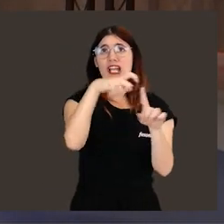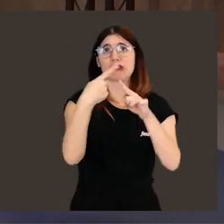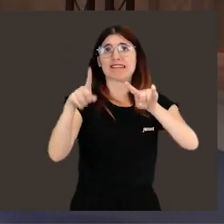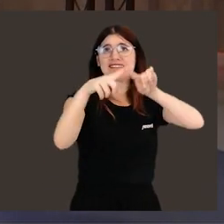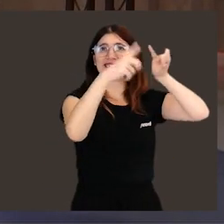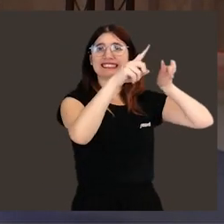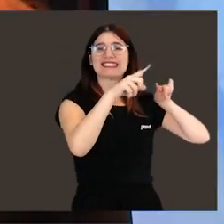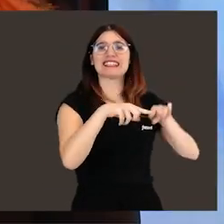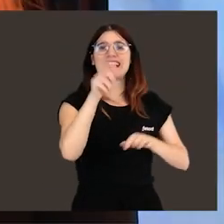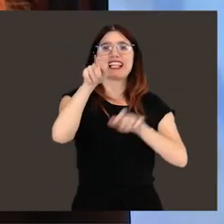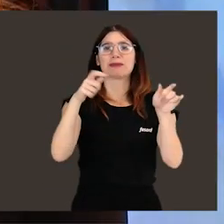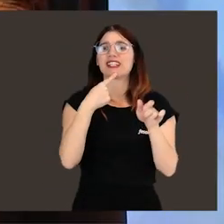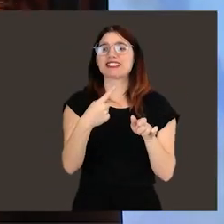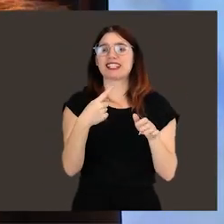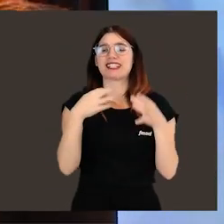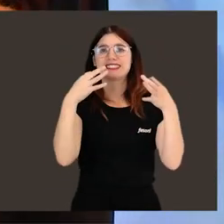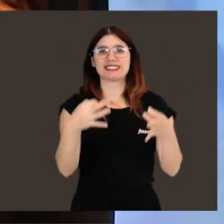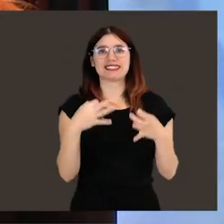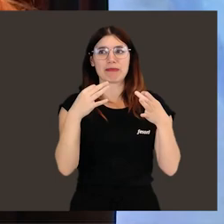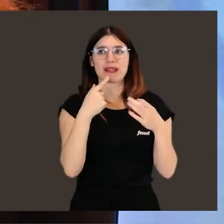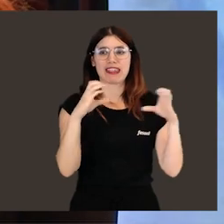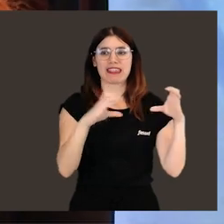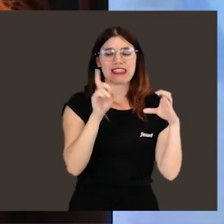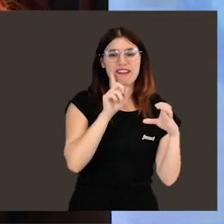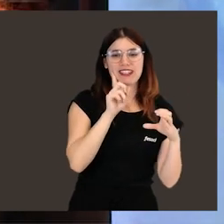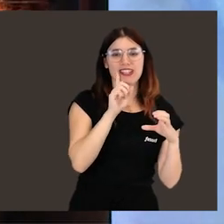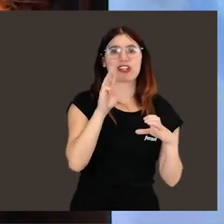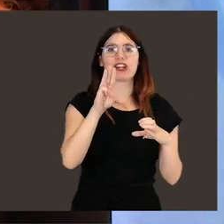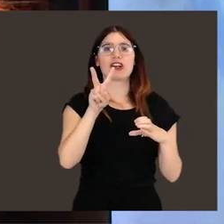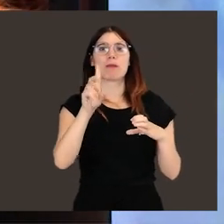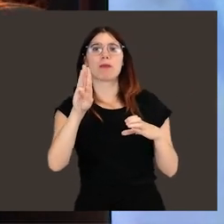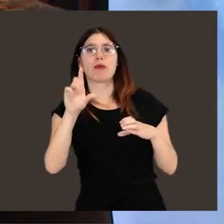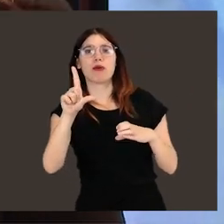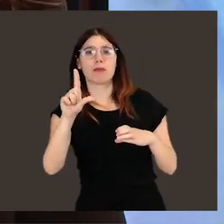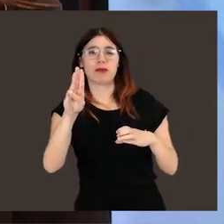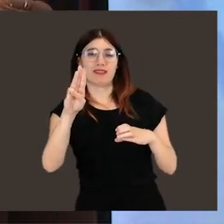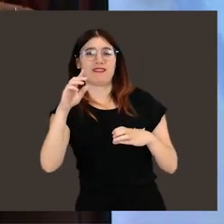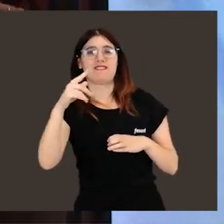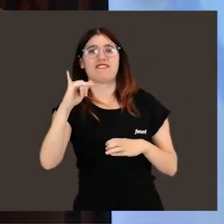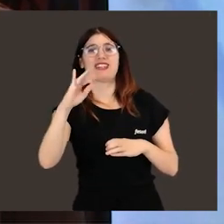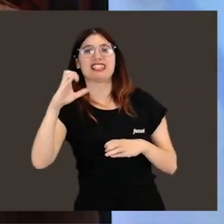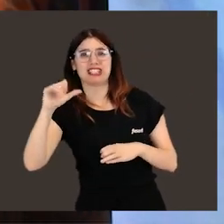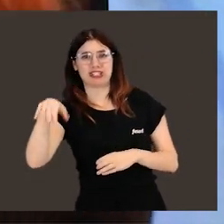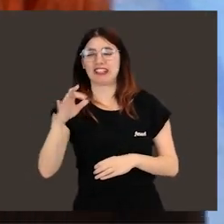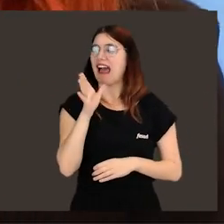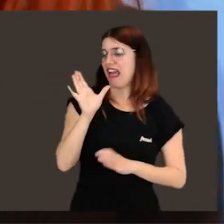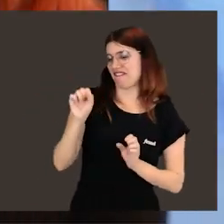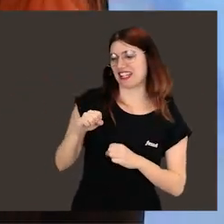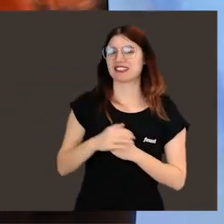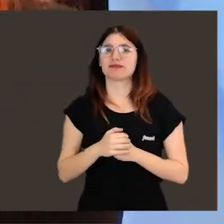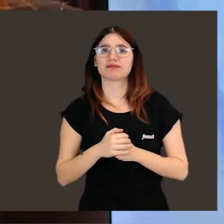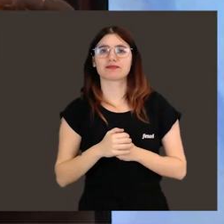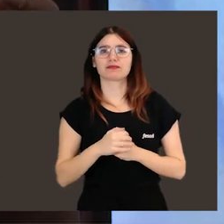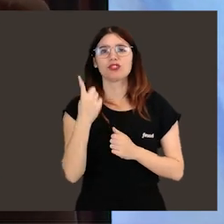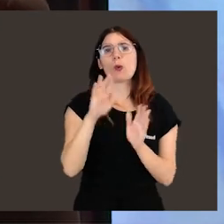Es que cada día te voy a decir uno. Me cuesta un montón. La gente dice que siempre digo de ciencia ficción pues voy a decir Pulp Ficción en realidad es una película que a me